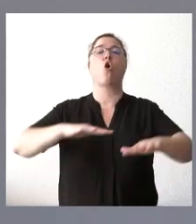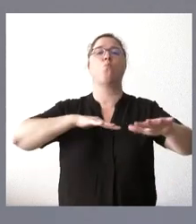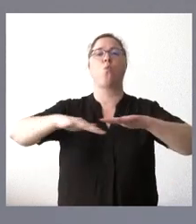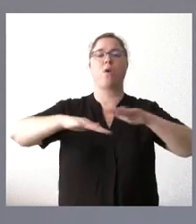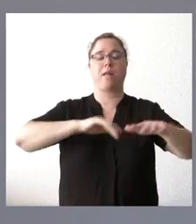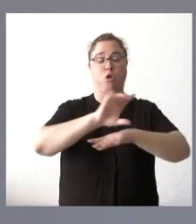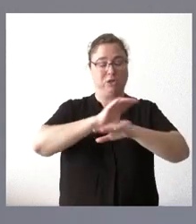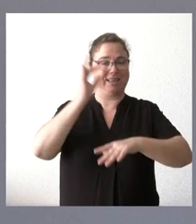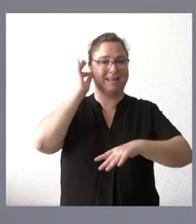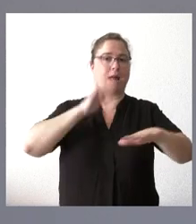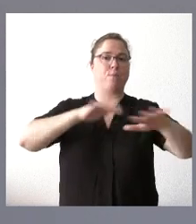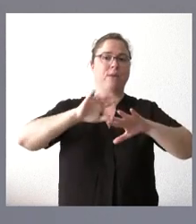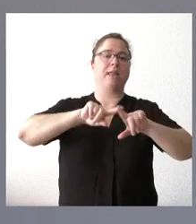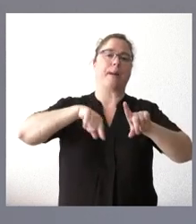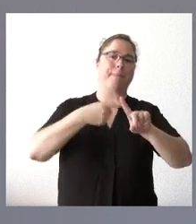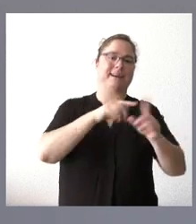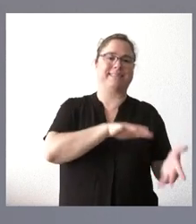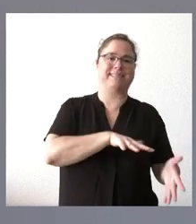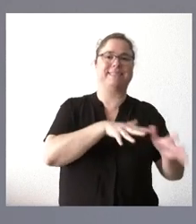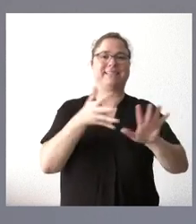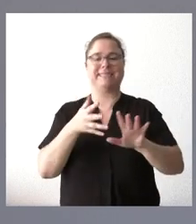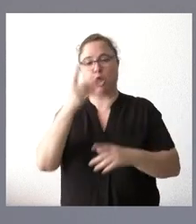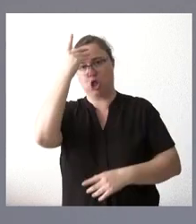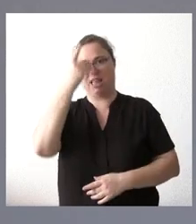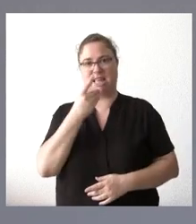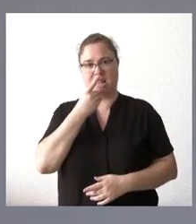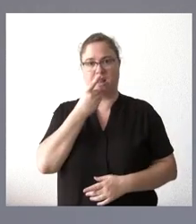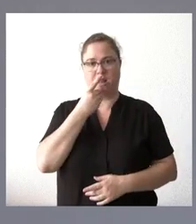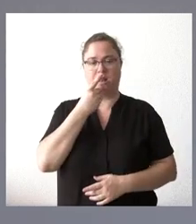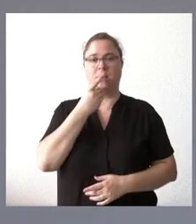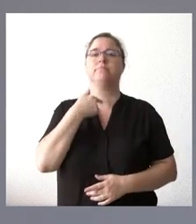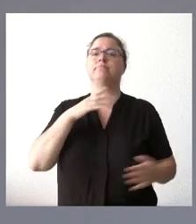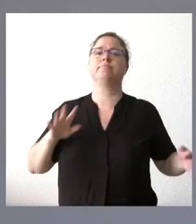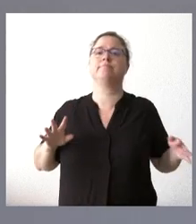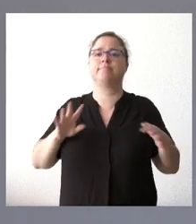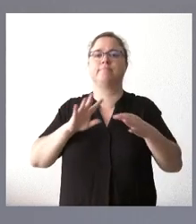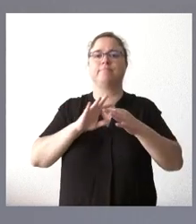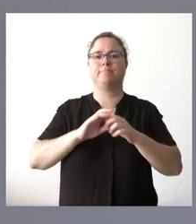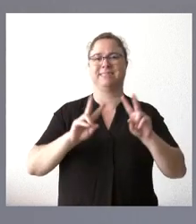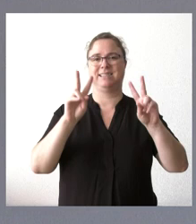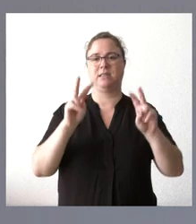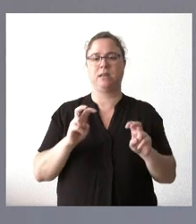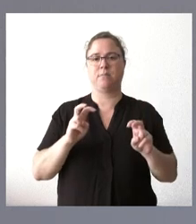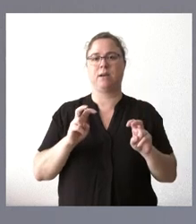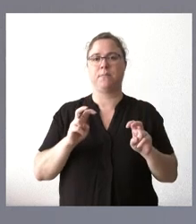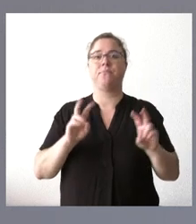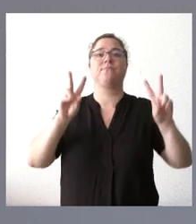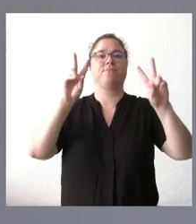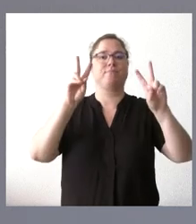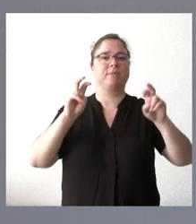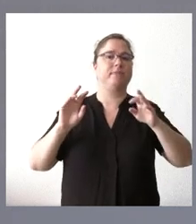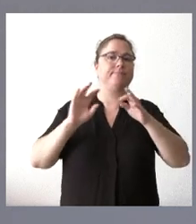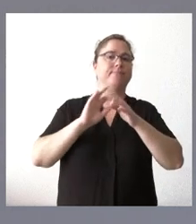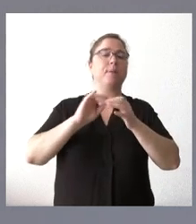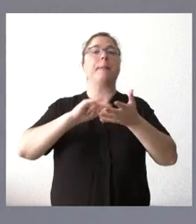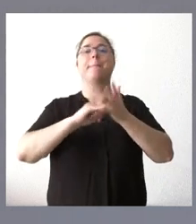Transición Digital, que es en relación con las cuestiones relativas al